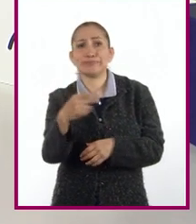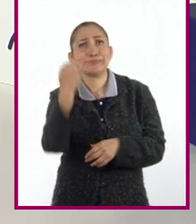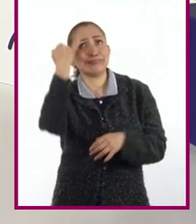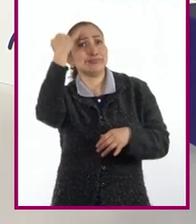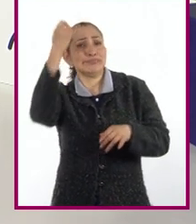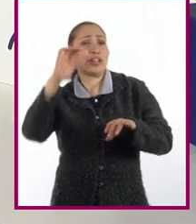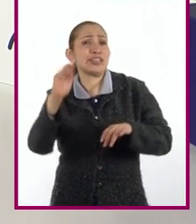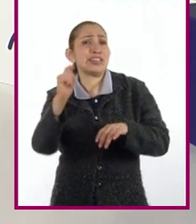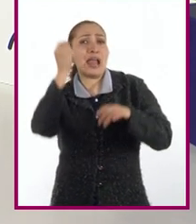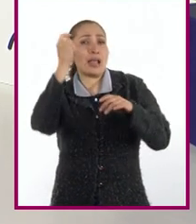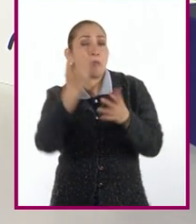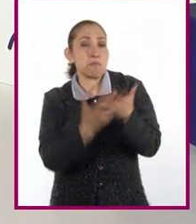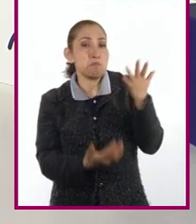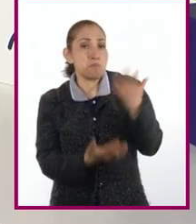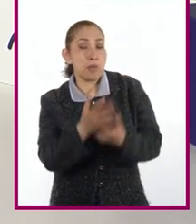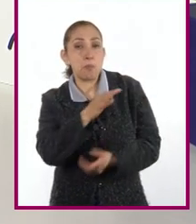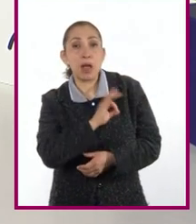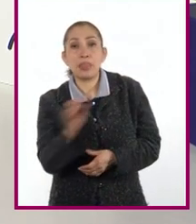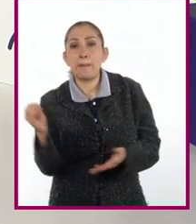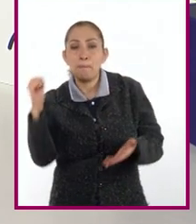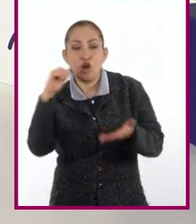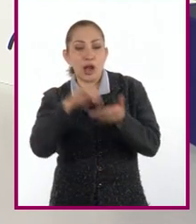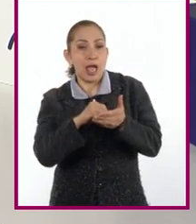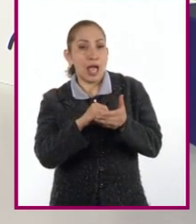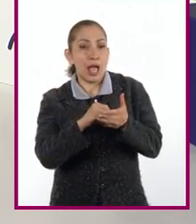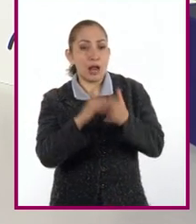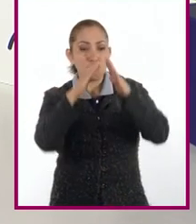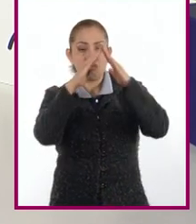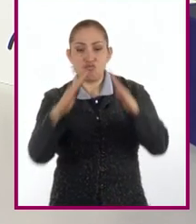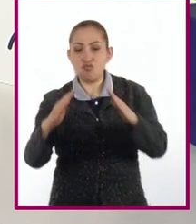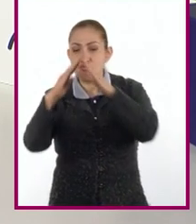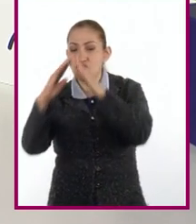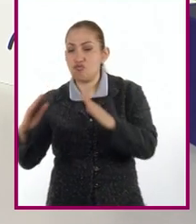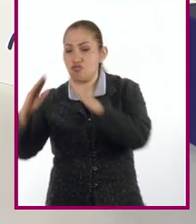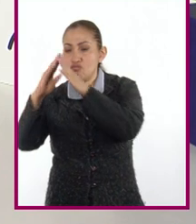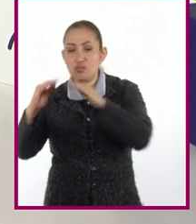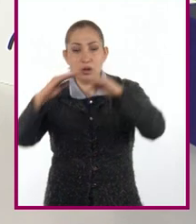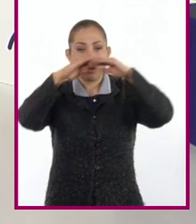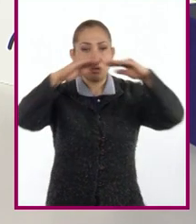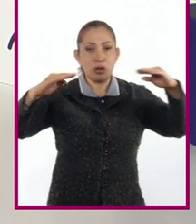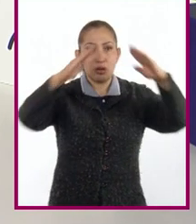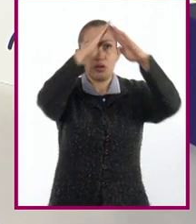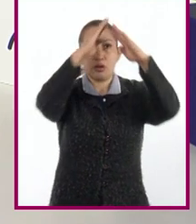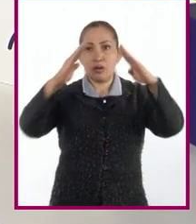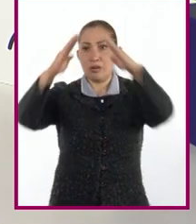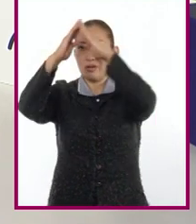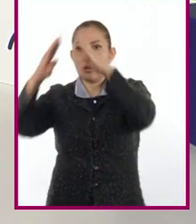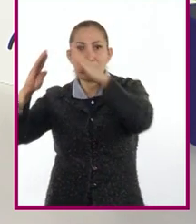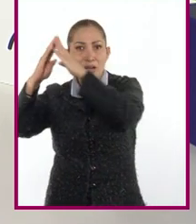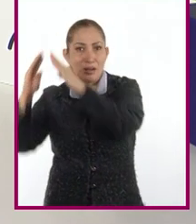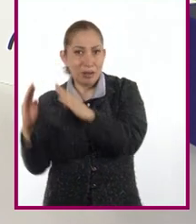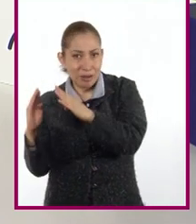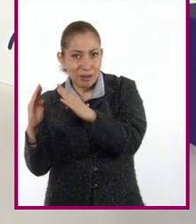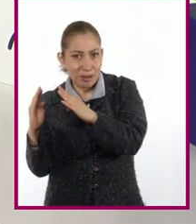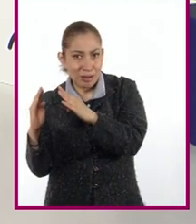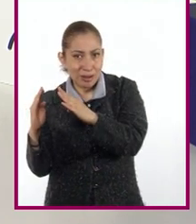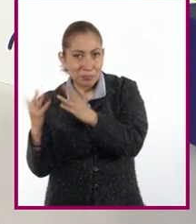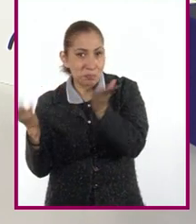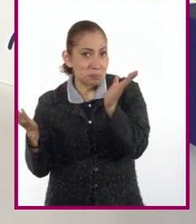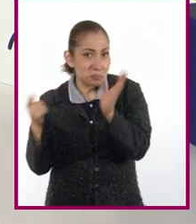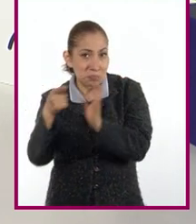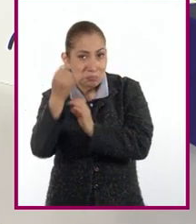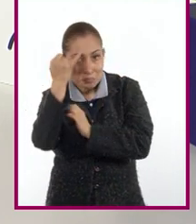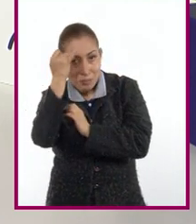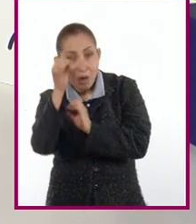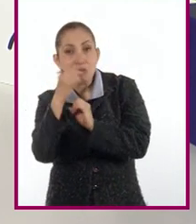quieras. Por ejemplo, puedes colocarlas formando triángulos para después poner encima otras tarjetas